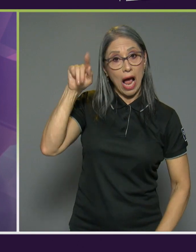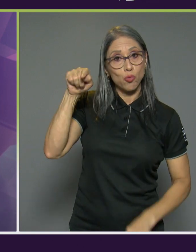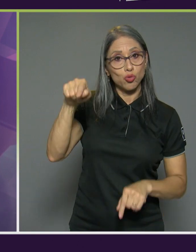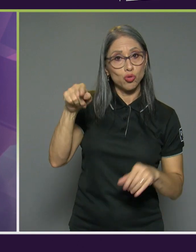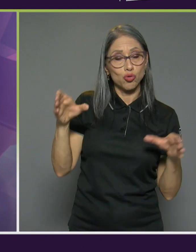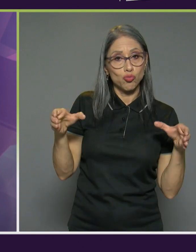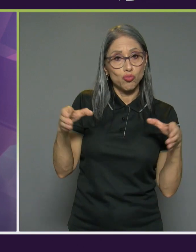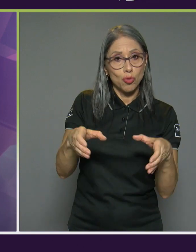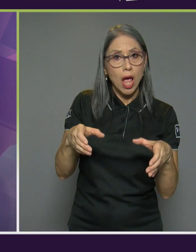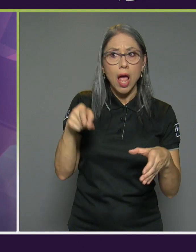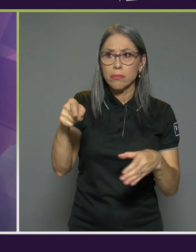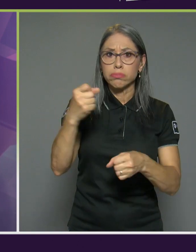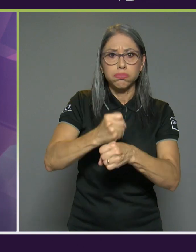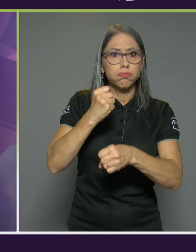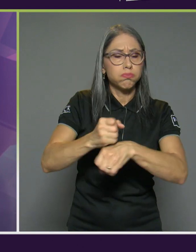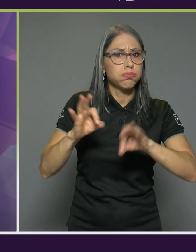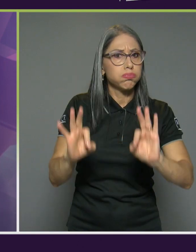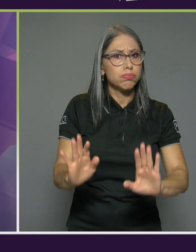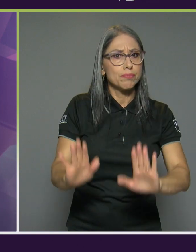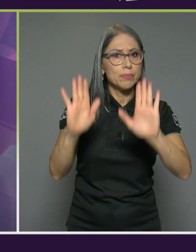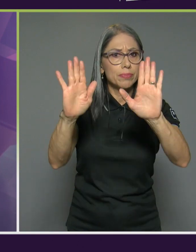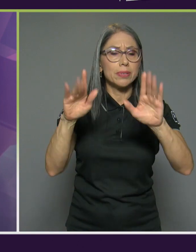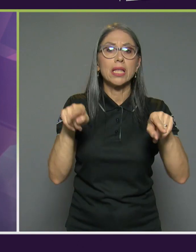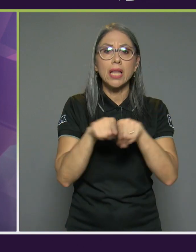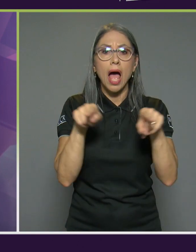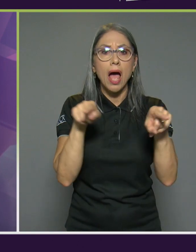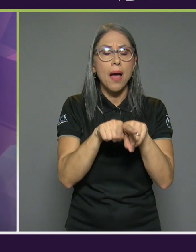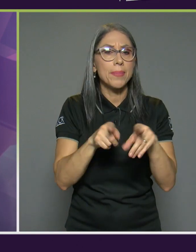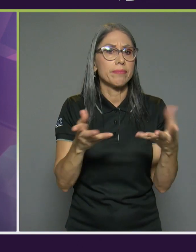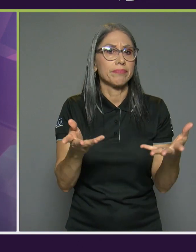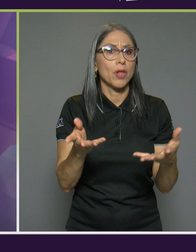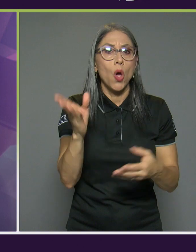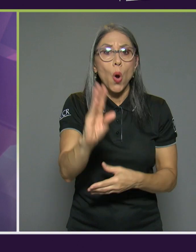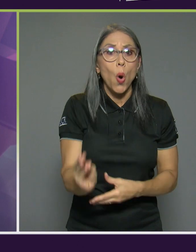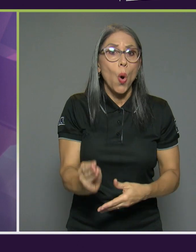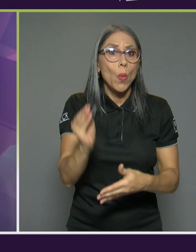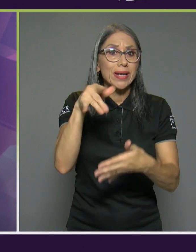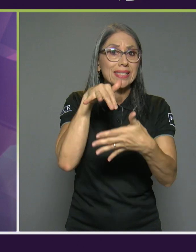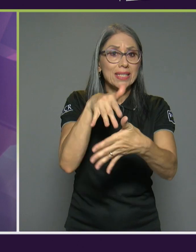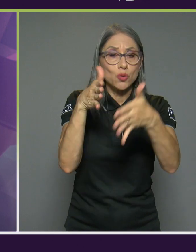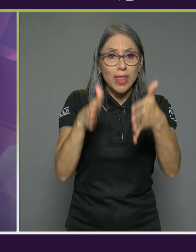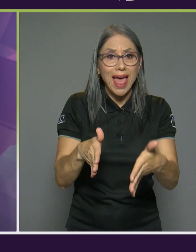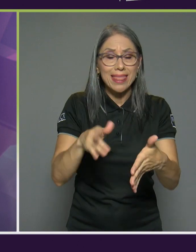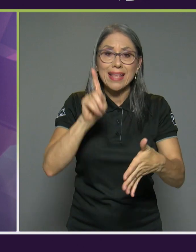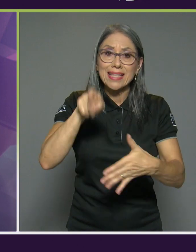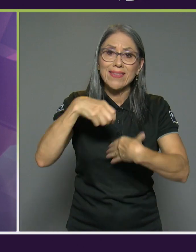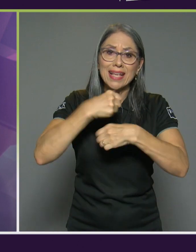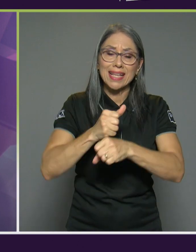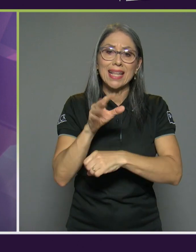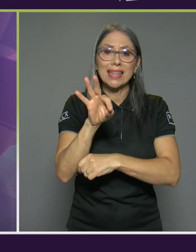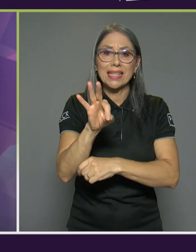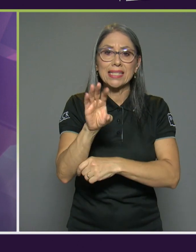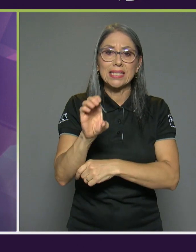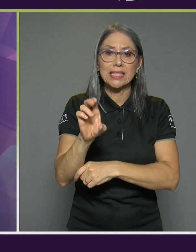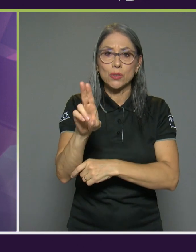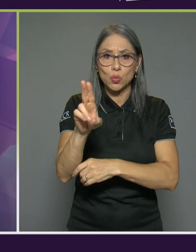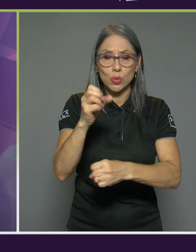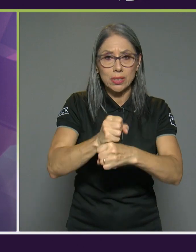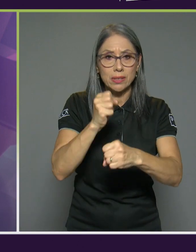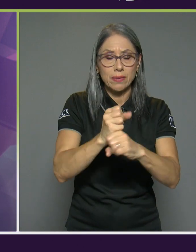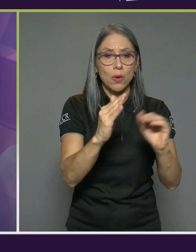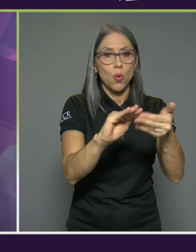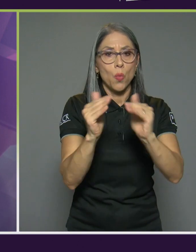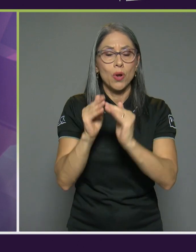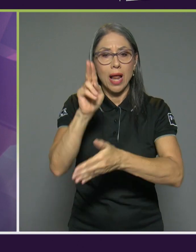maravillosa los muchachos estudiantes que tienen que realizar trabajo comunal a nivel de de su